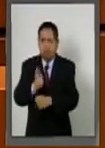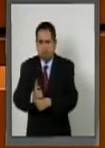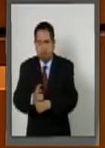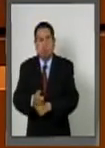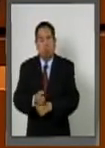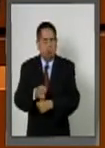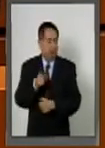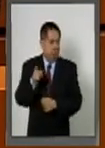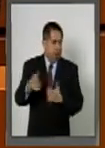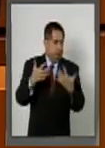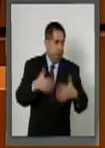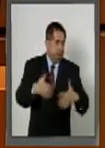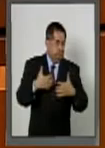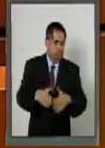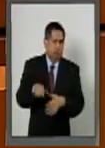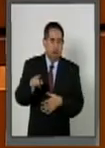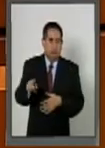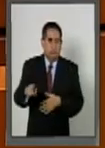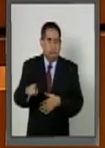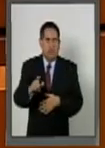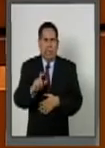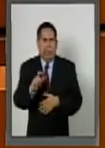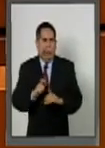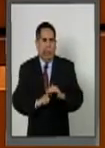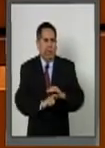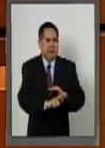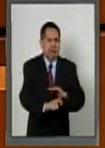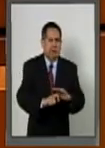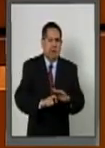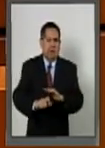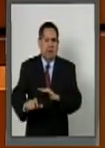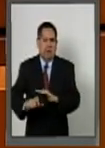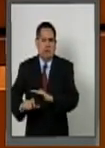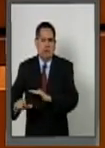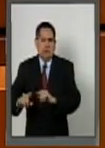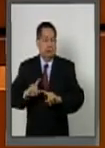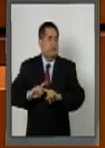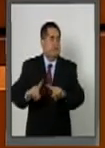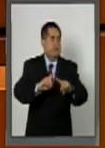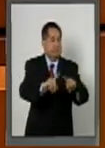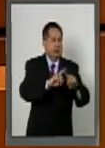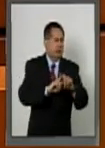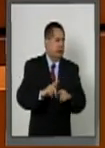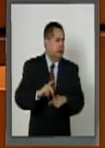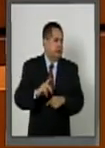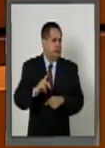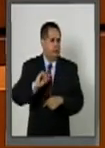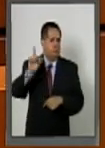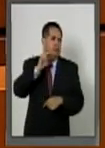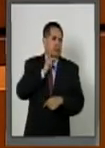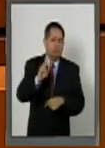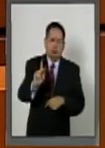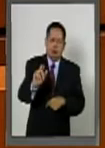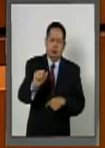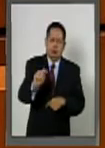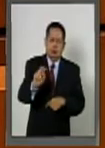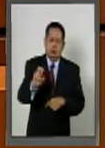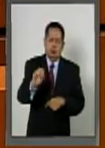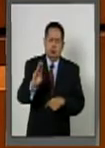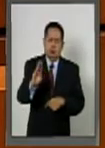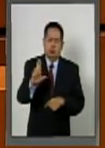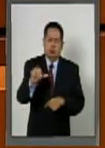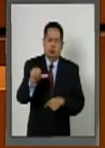empresa sobornaba a los funcionarios de Petrobras con el conocimiento